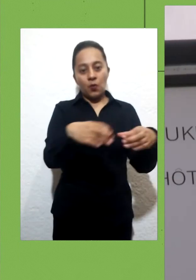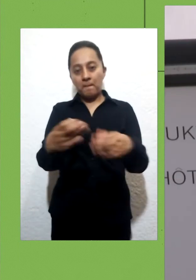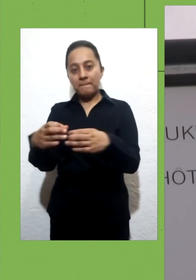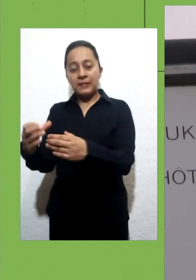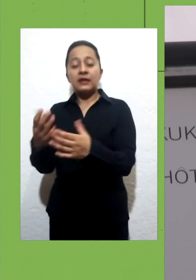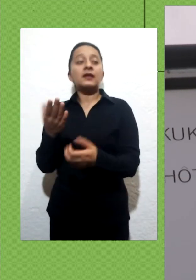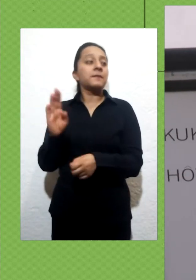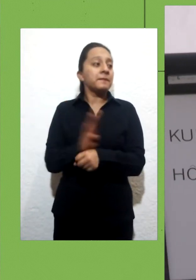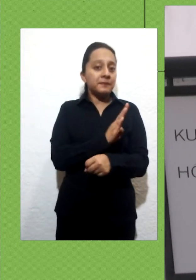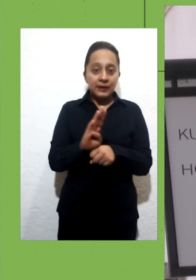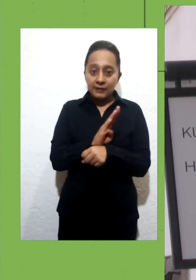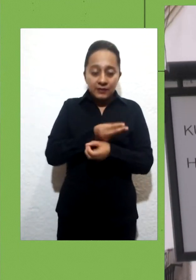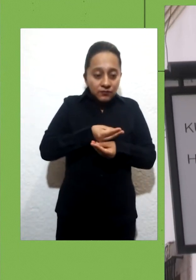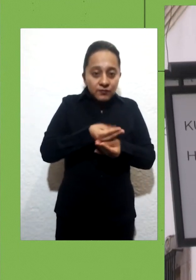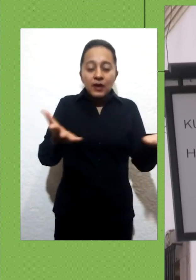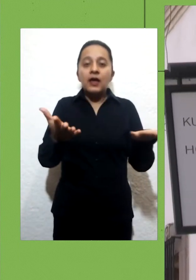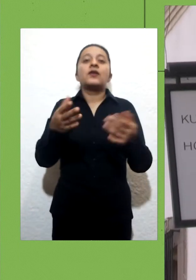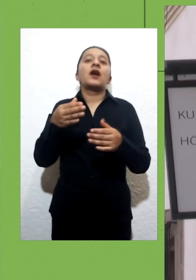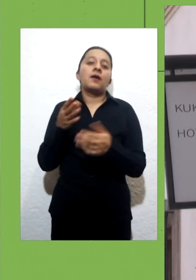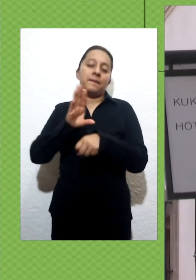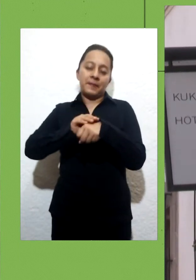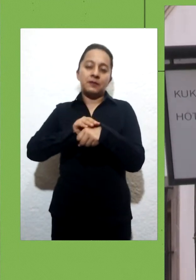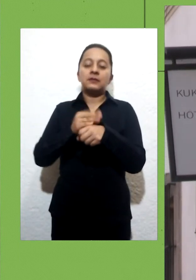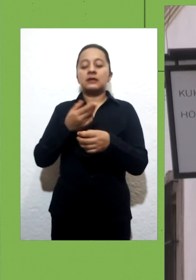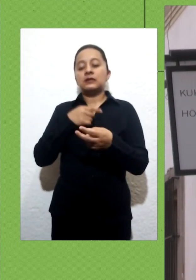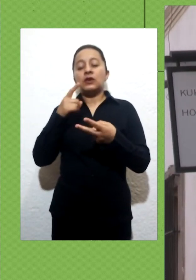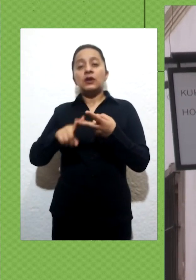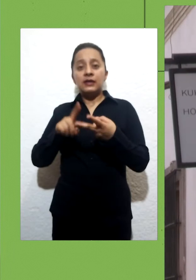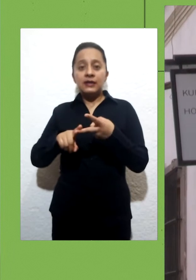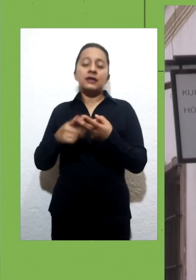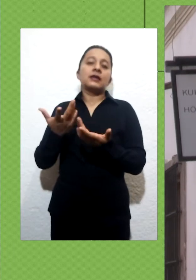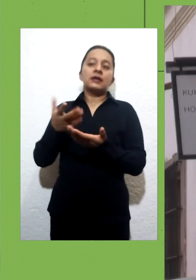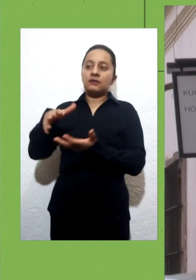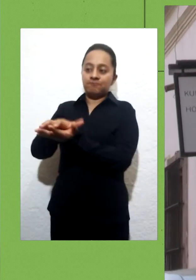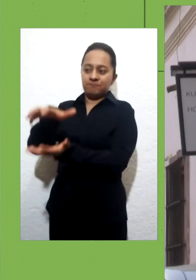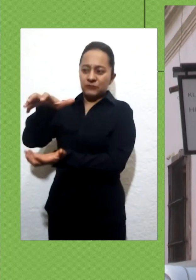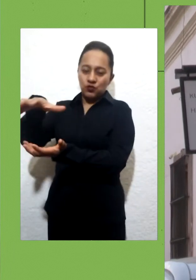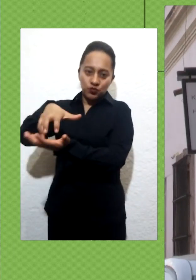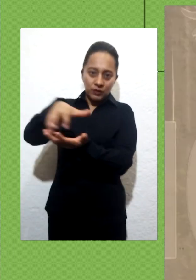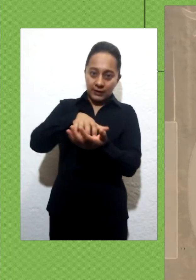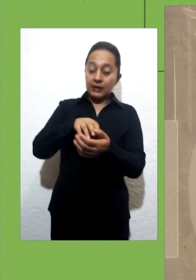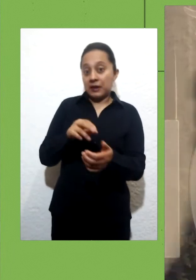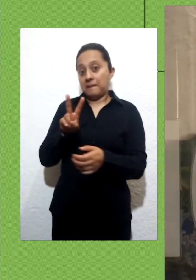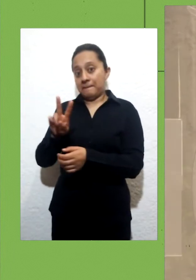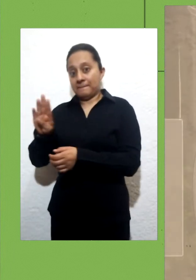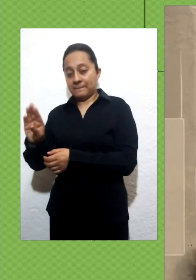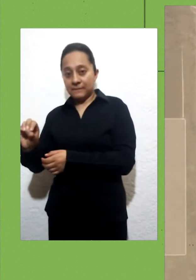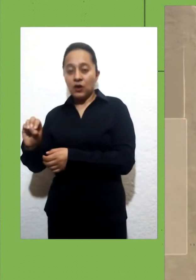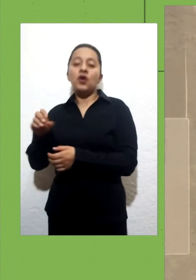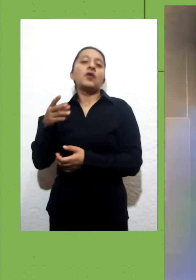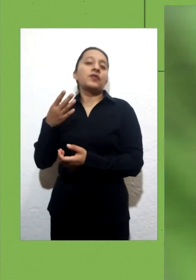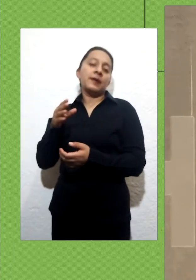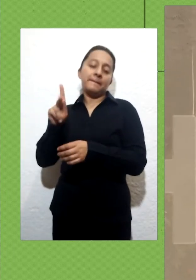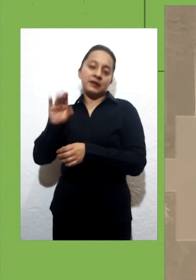recolección de residuos, así como el trámite de visto bueno de protección civil. Para quienes ya refrendaron deberán iniciar este trámite y luego